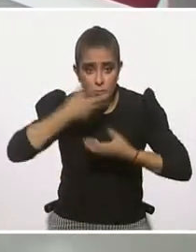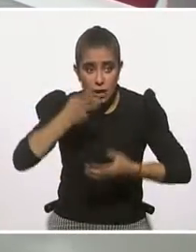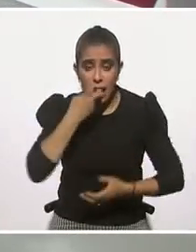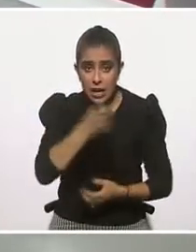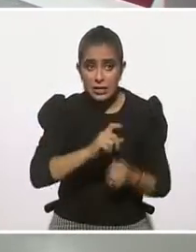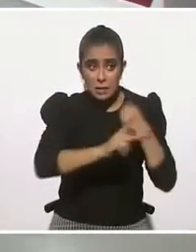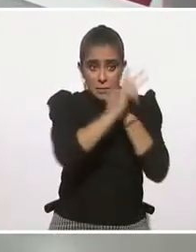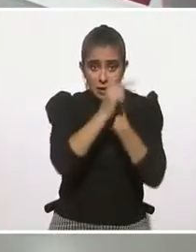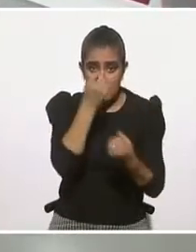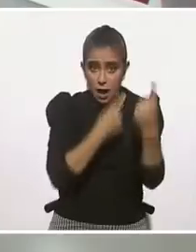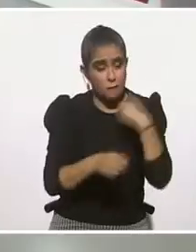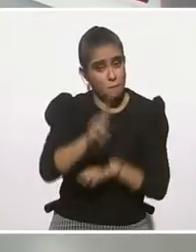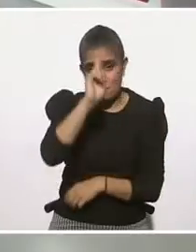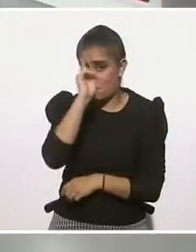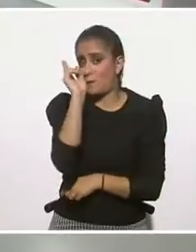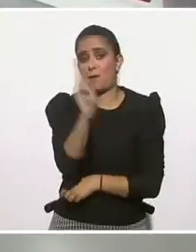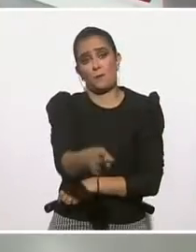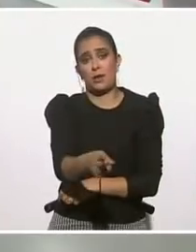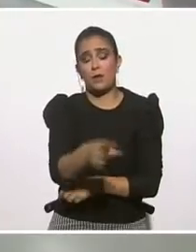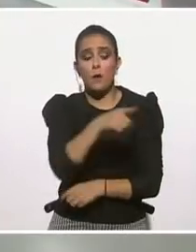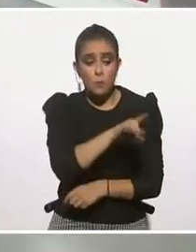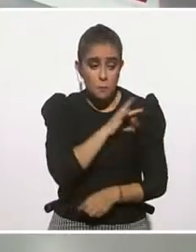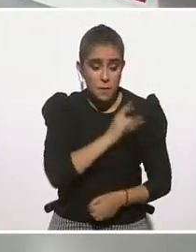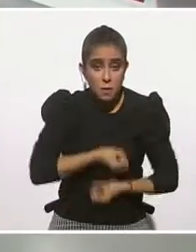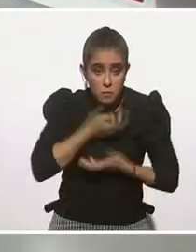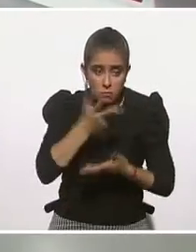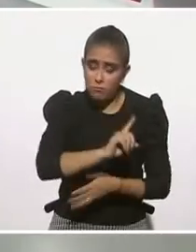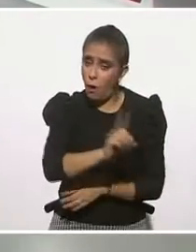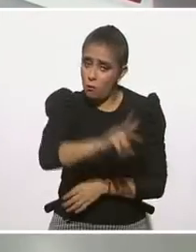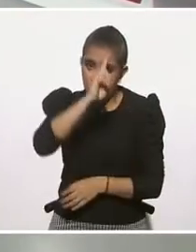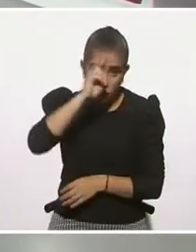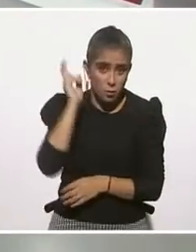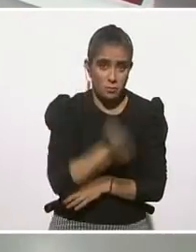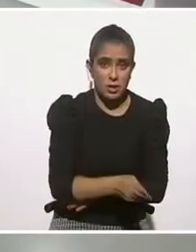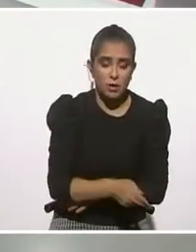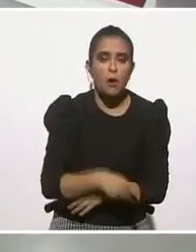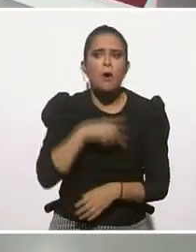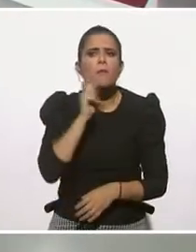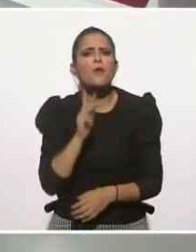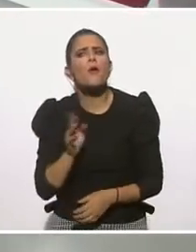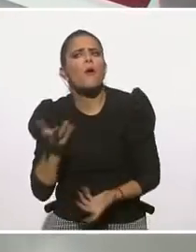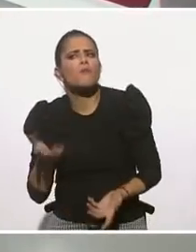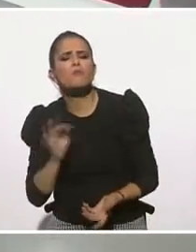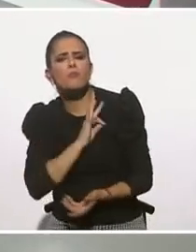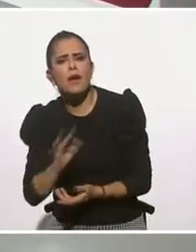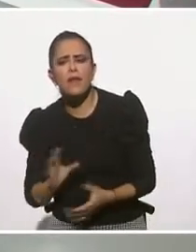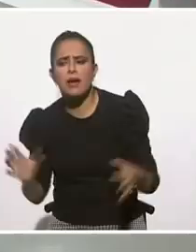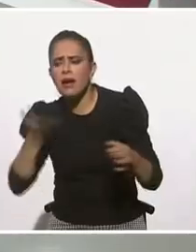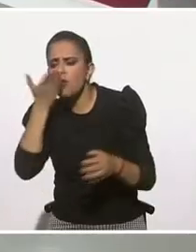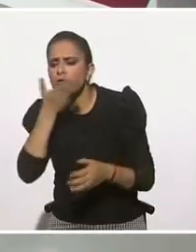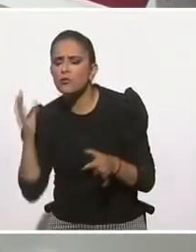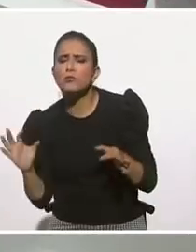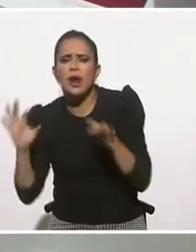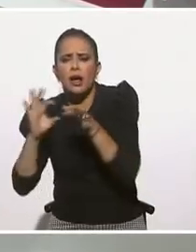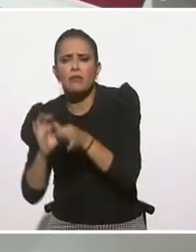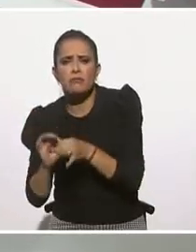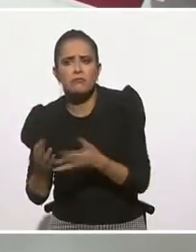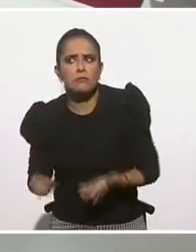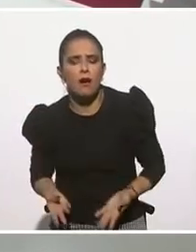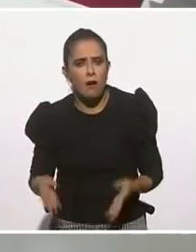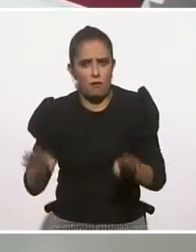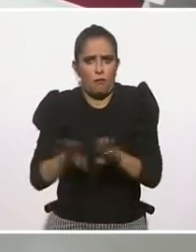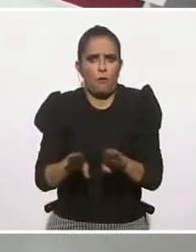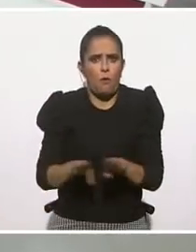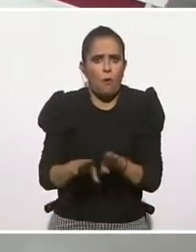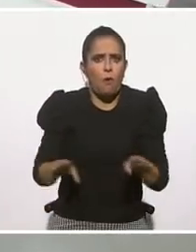de lo que queremos y de lo que nos da miedo. Pero sí hablamos mucho de adaptarnos. Y sí es una carga que nosotros venimos arrastrando, y a